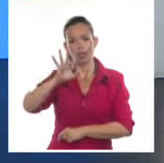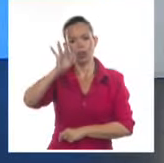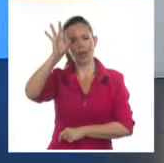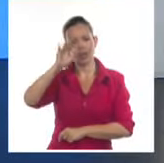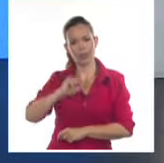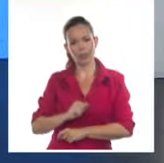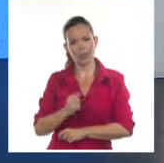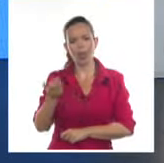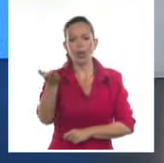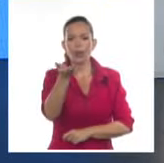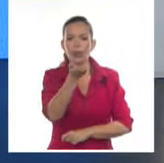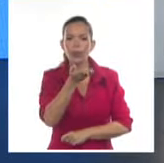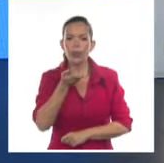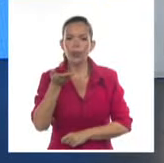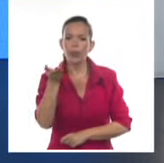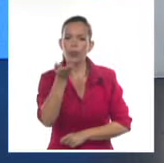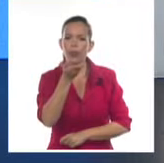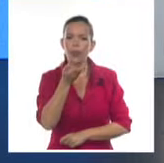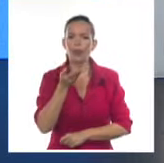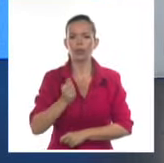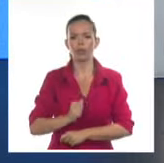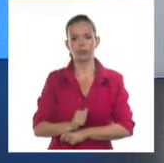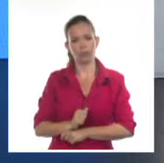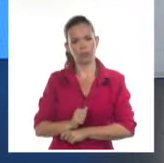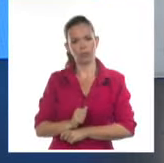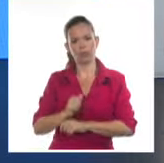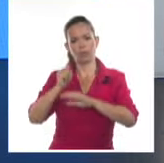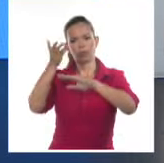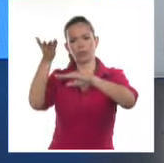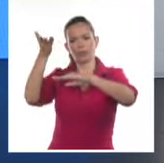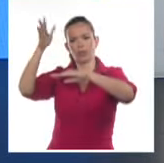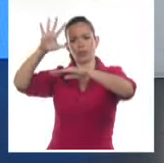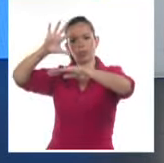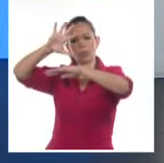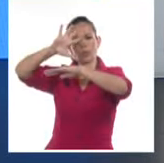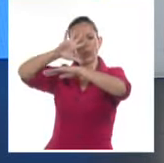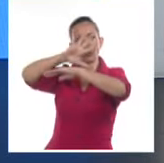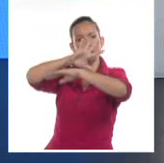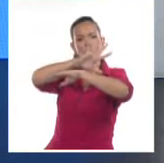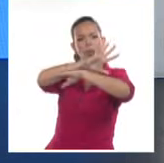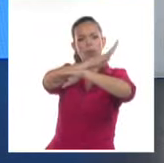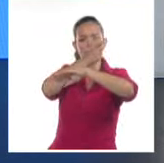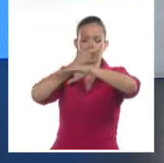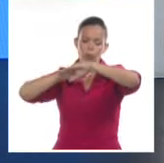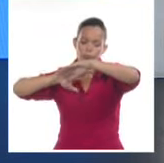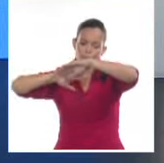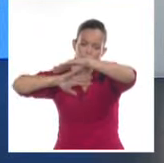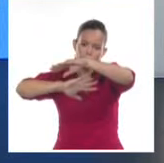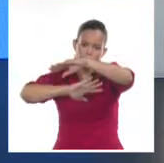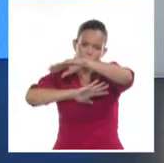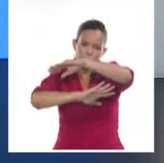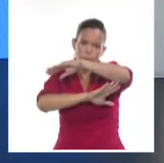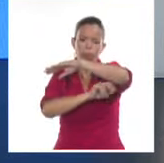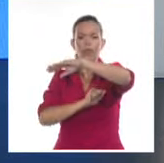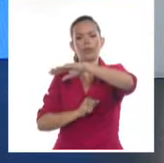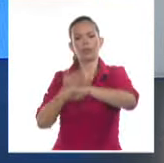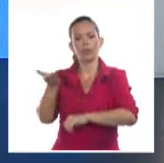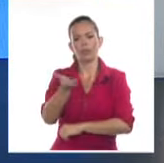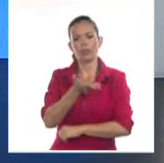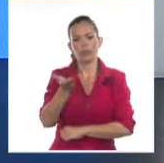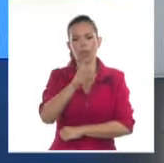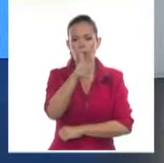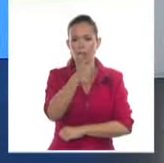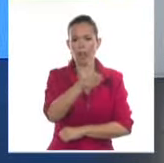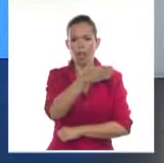serán del nordeste al este en el centro y el oriente, del este al sudoeste en el occidente, con velocidades entre 10 y